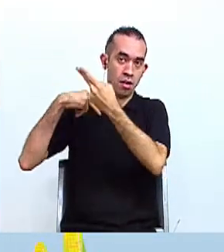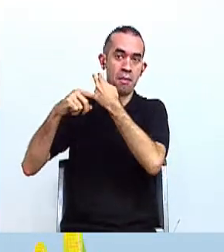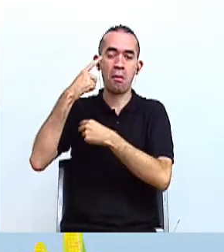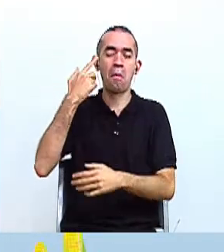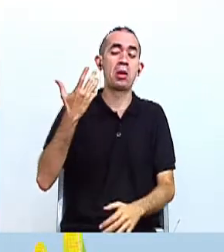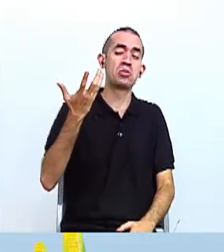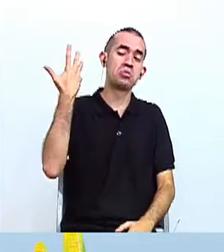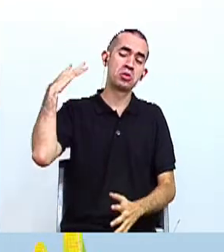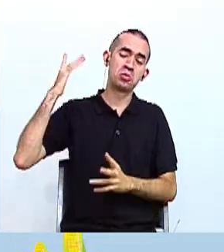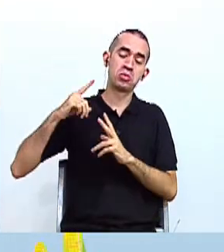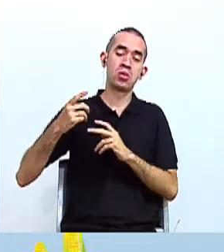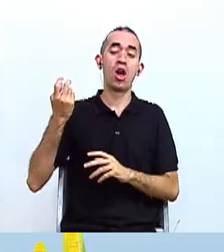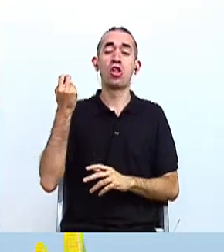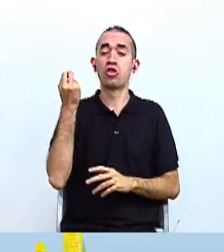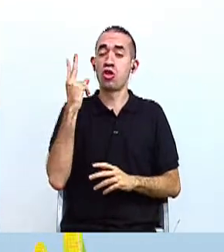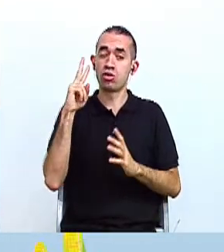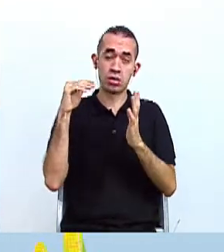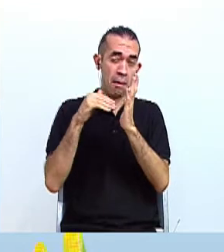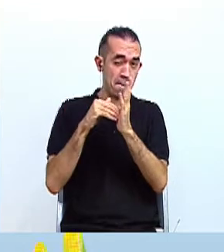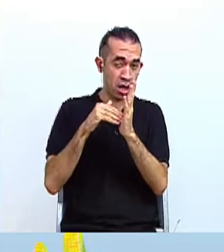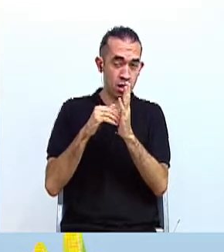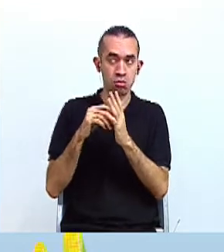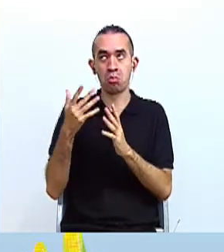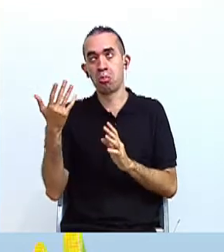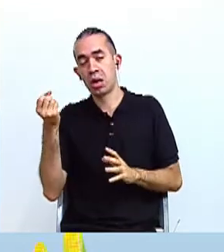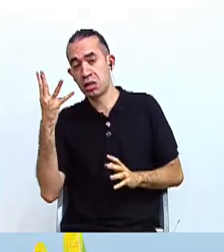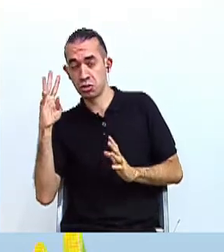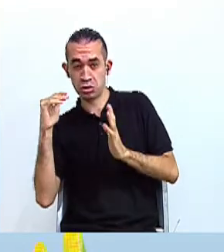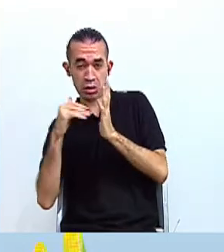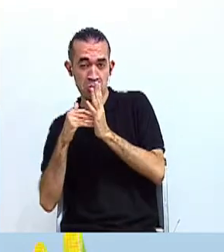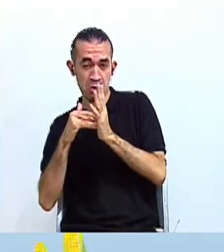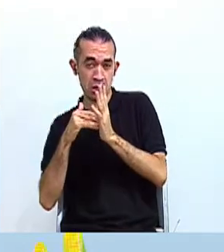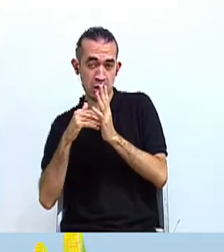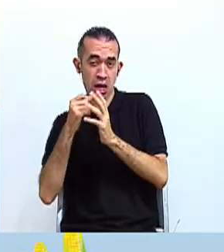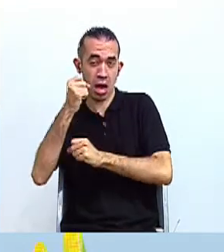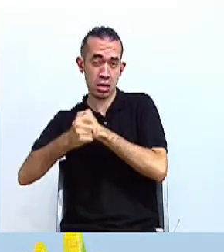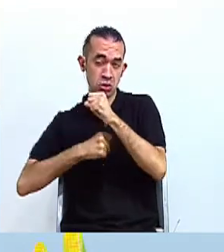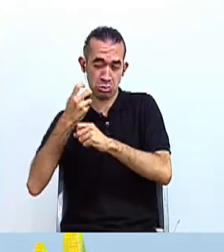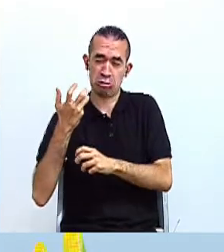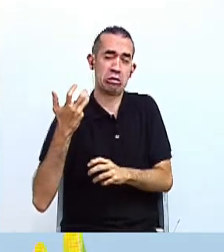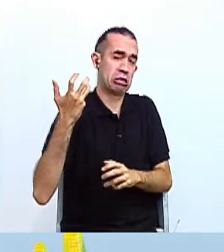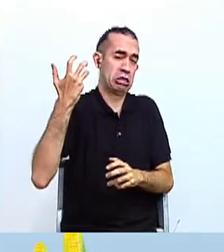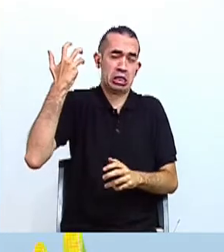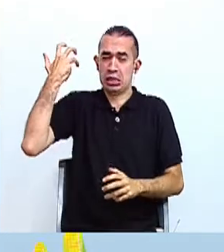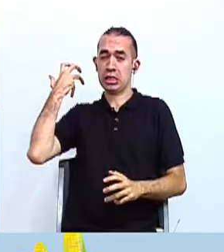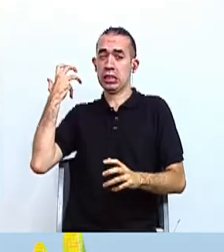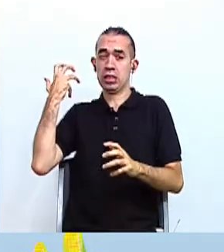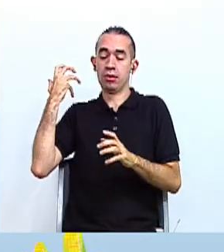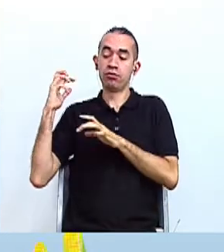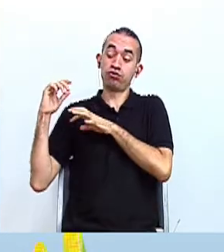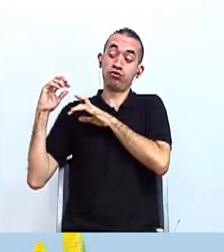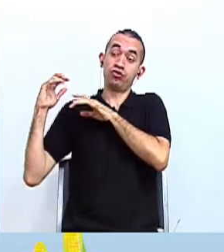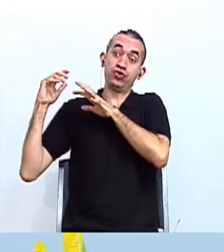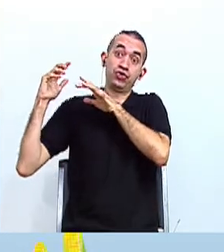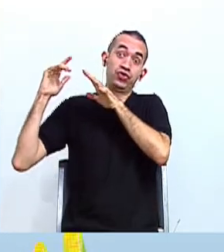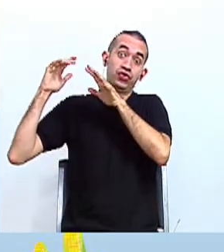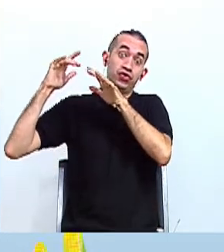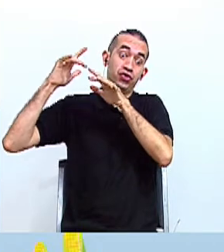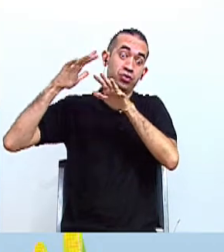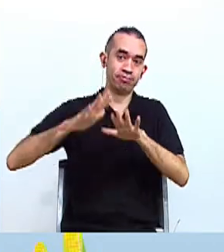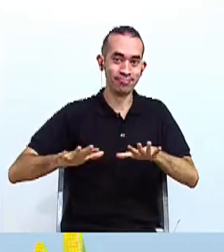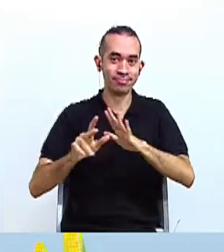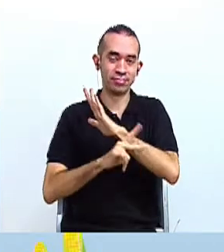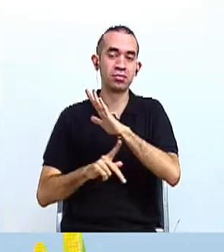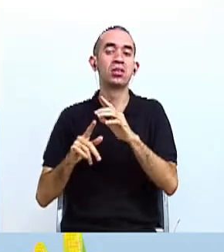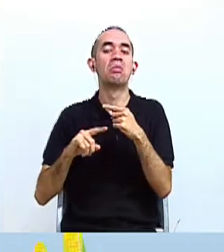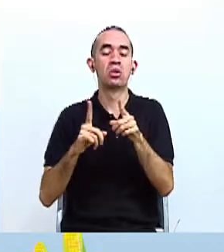12.000 o 14.000 años, empezaron a darse grupos migratorios que poblaron nuestro país. Solo que en ese momento eran grupos